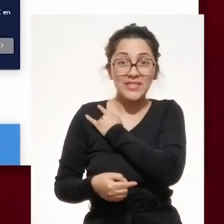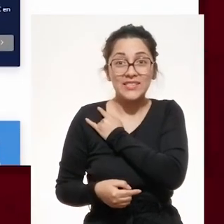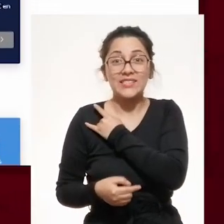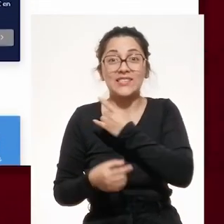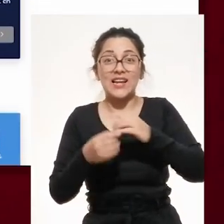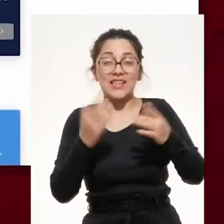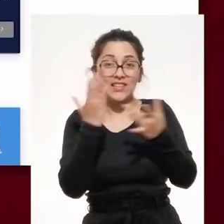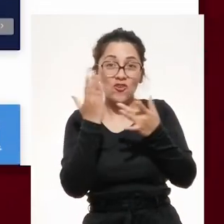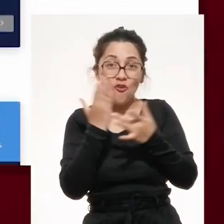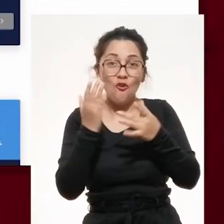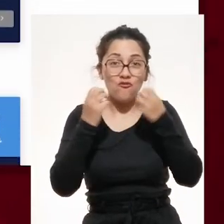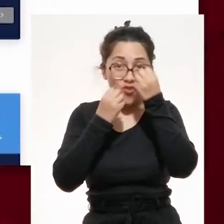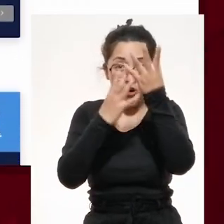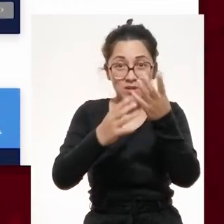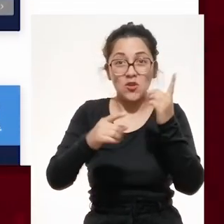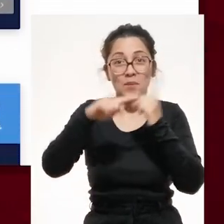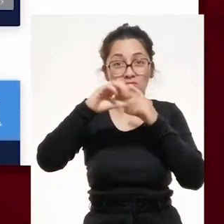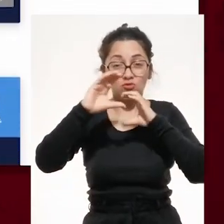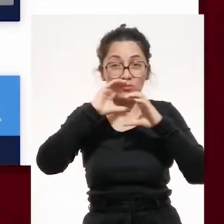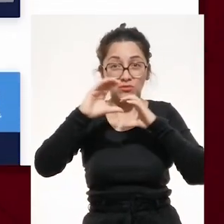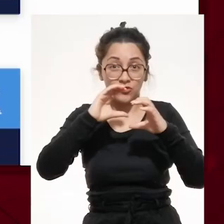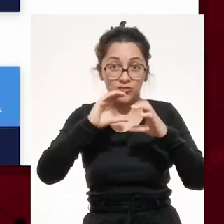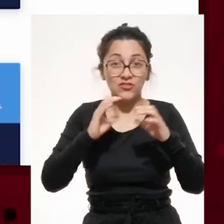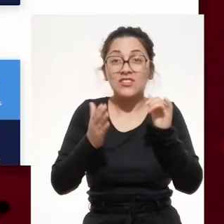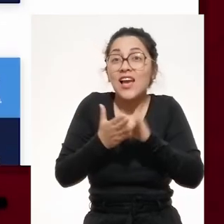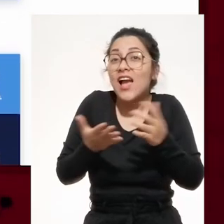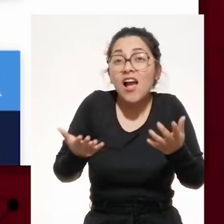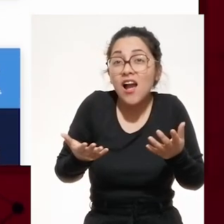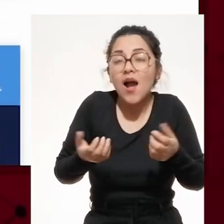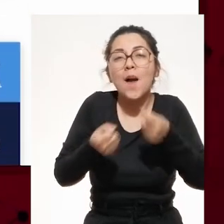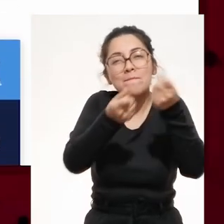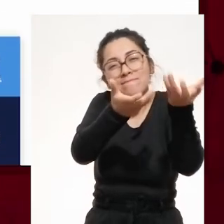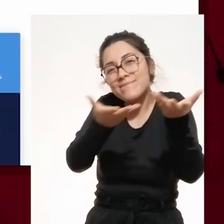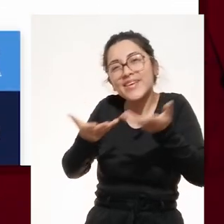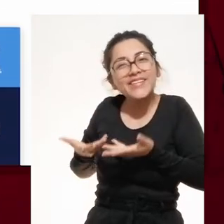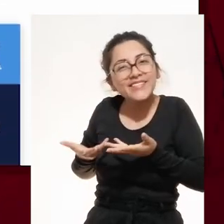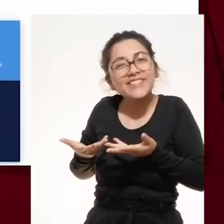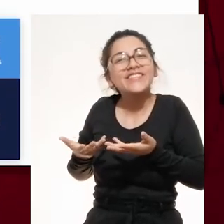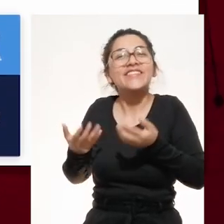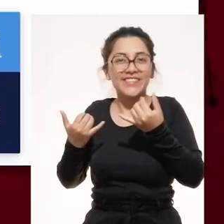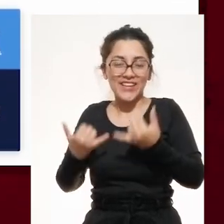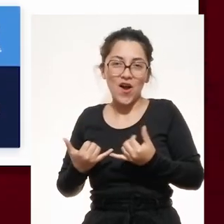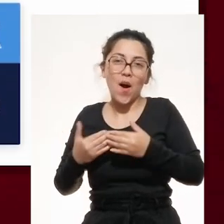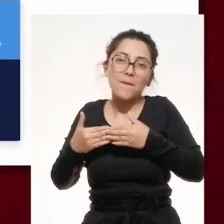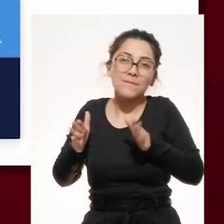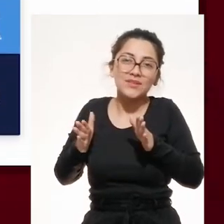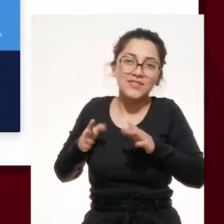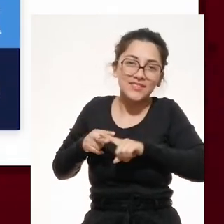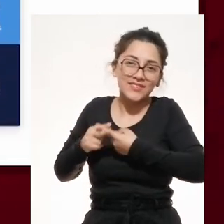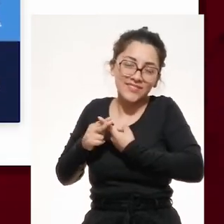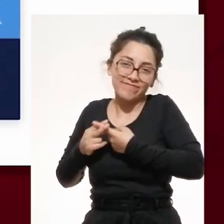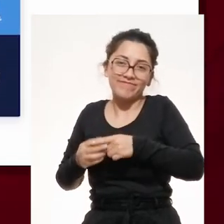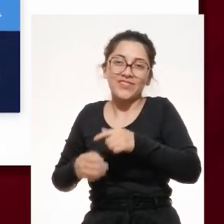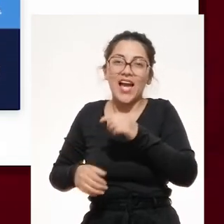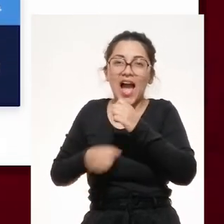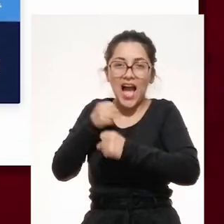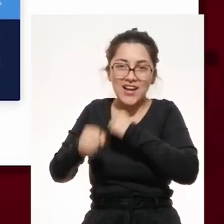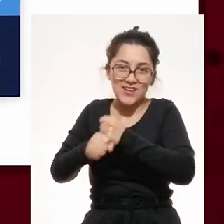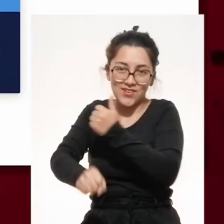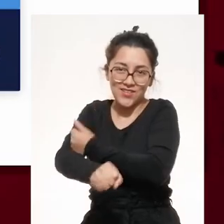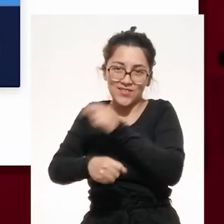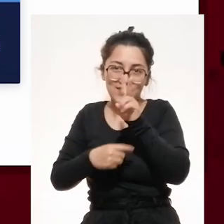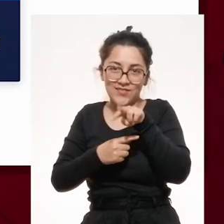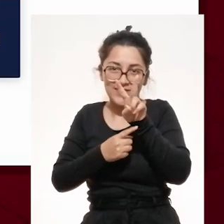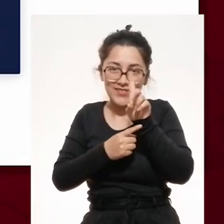La Dirección Universitaria de Tecnologías de Información y Comunicación DUTIG le da la bienvenida al periodo académico